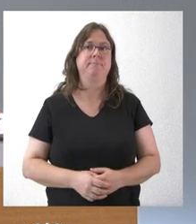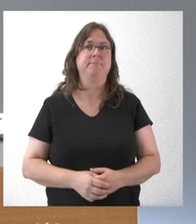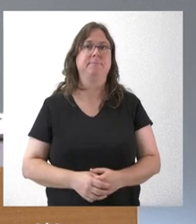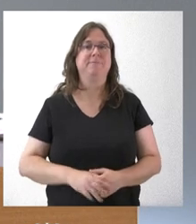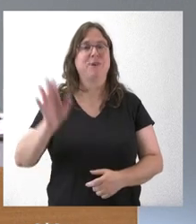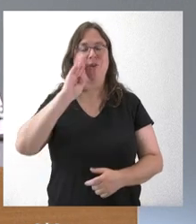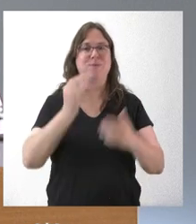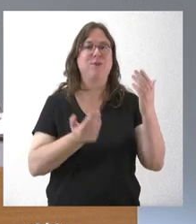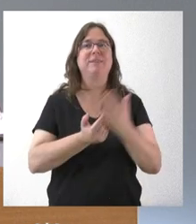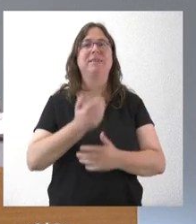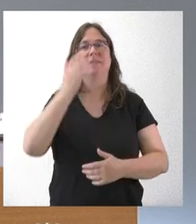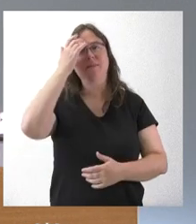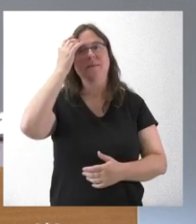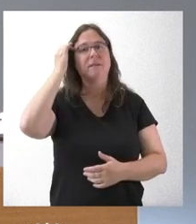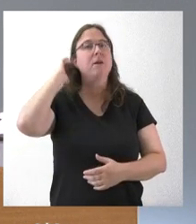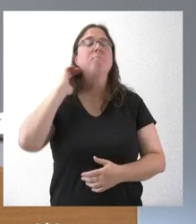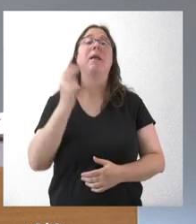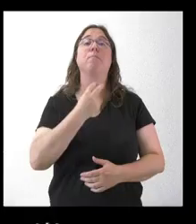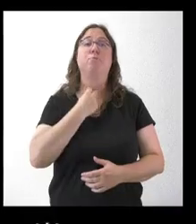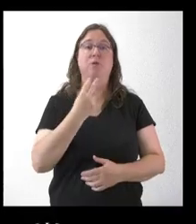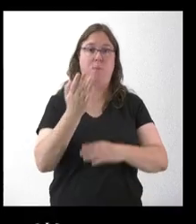Hola, buenos días. Para el portavoz,